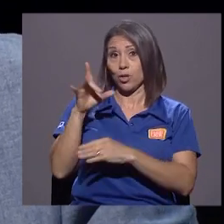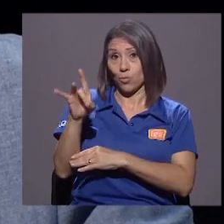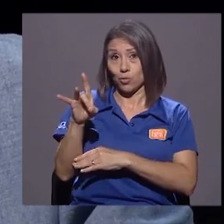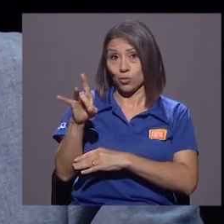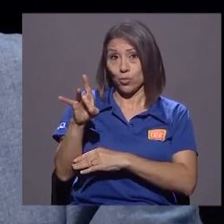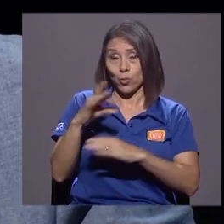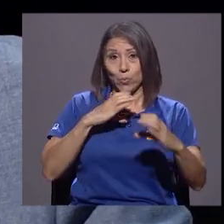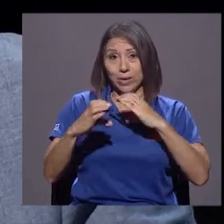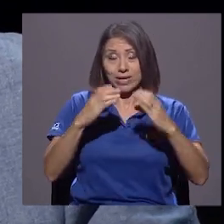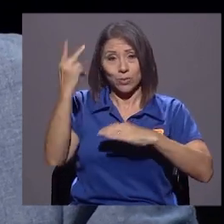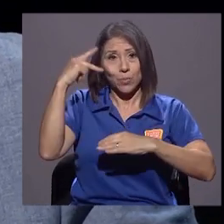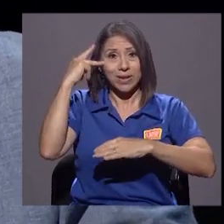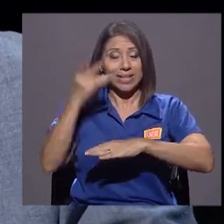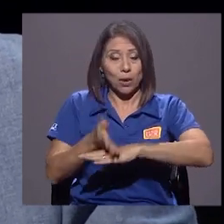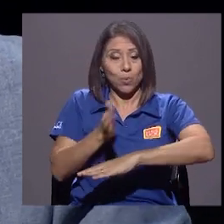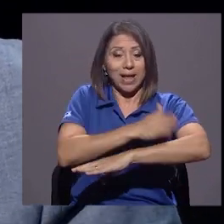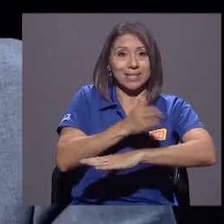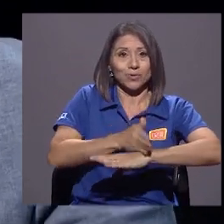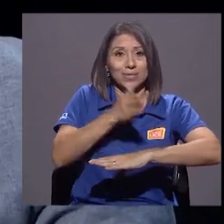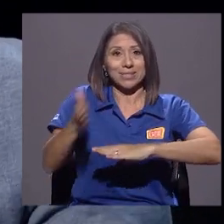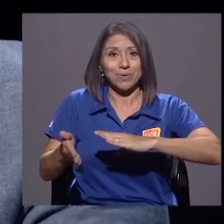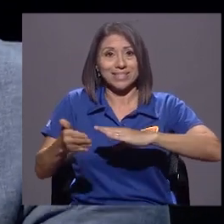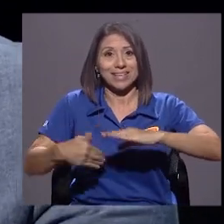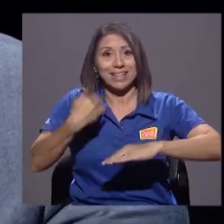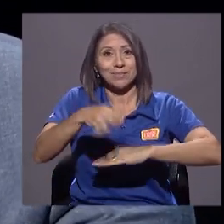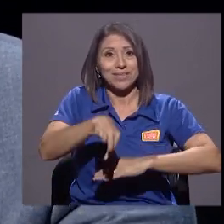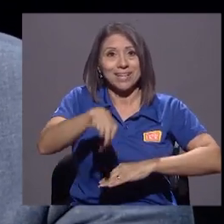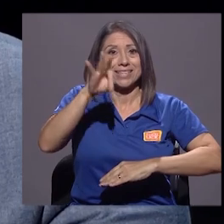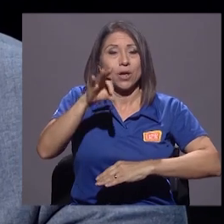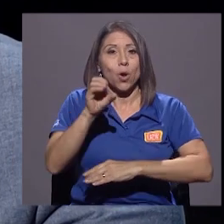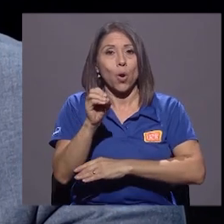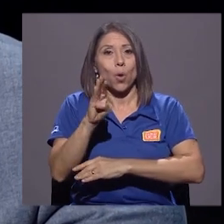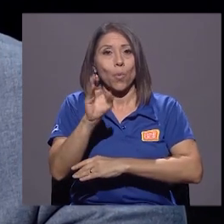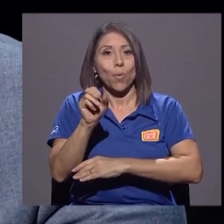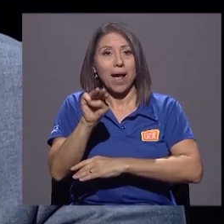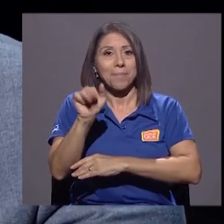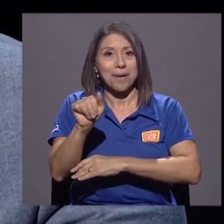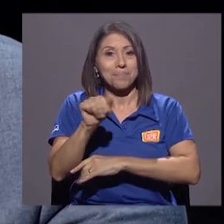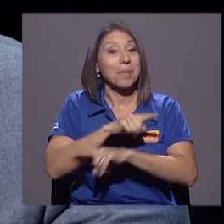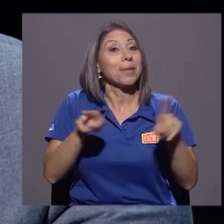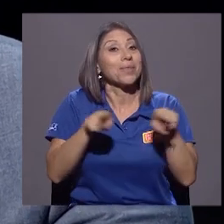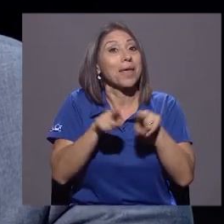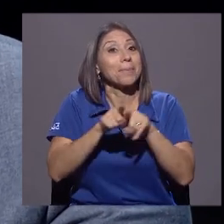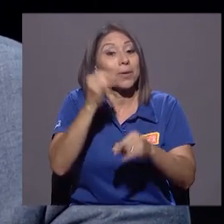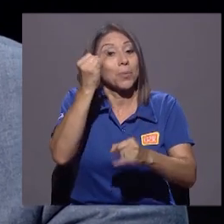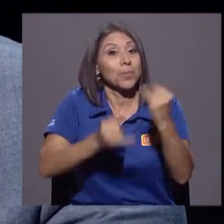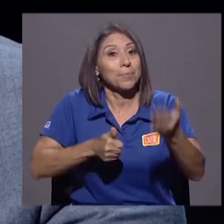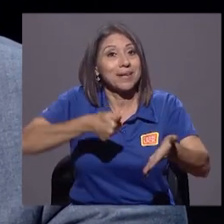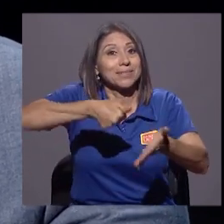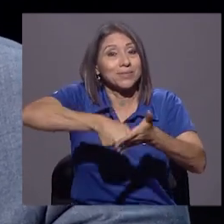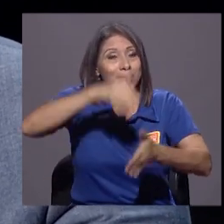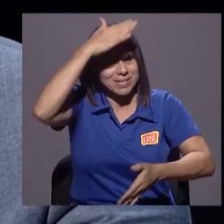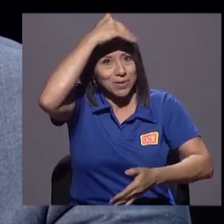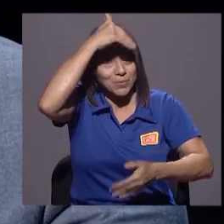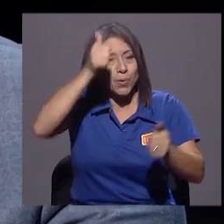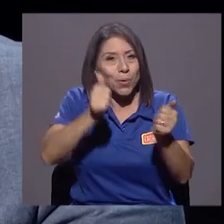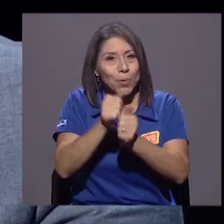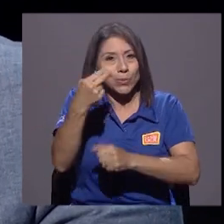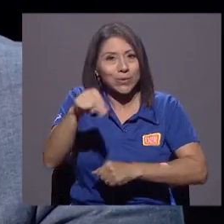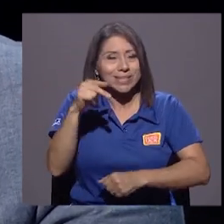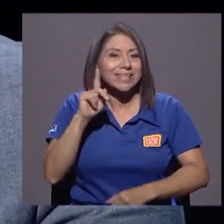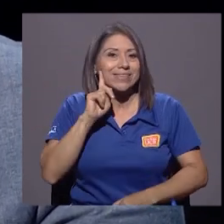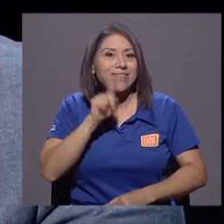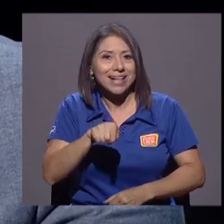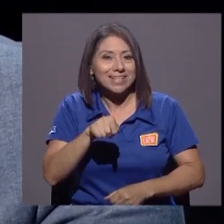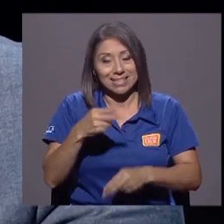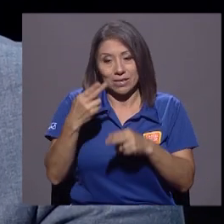marcó un antes y un después, sobre todo a partir de la elección de Obama, pero también por supuesto la última elección en Estados Unidos con Trump, con esas noticias falsas que hemos